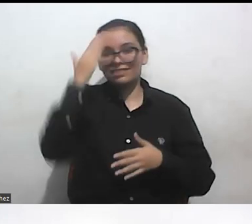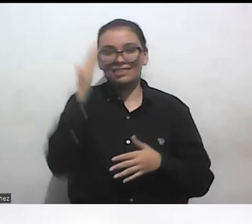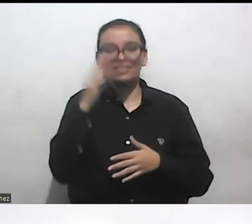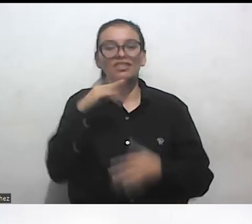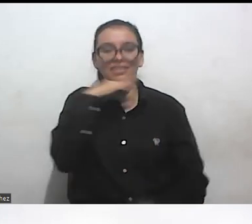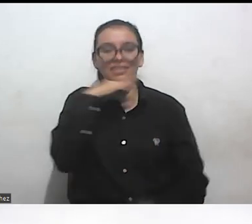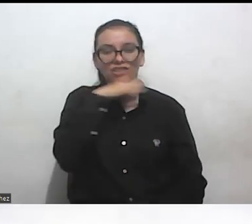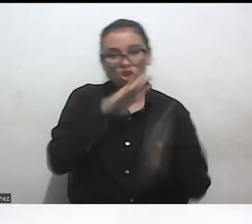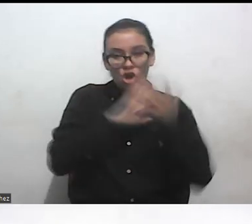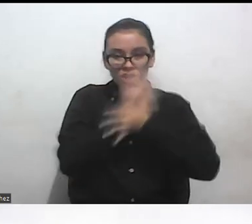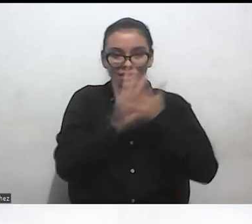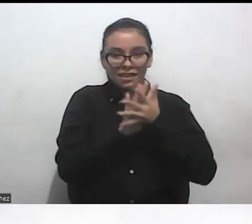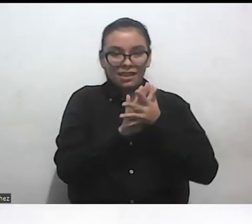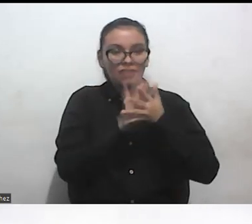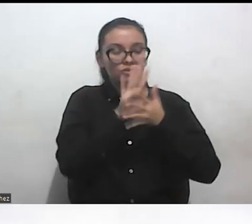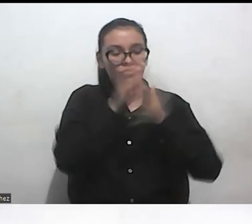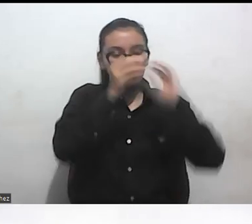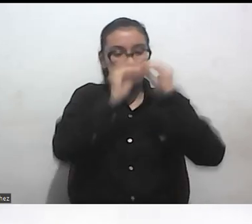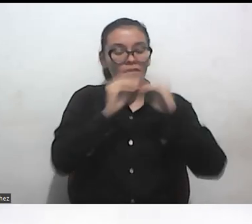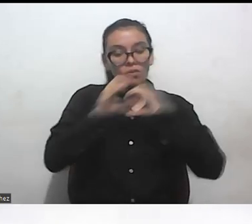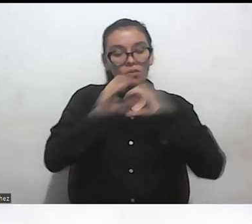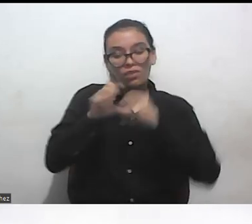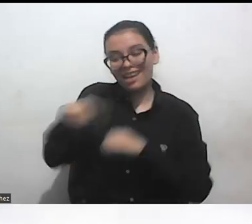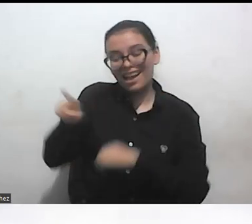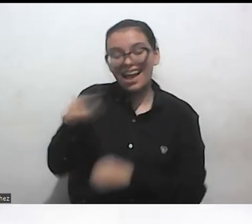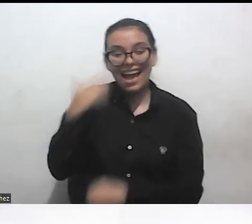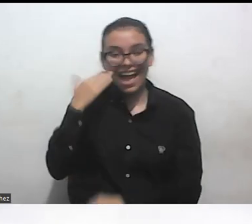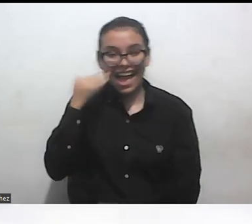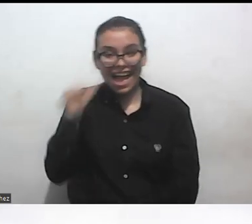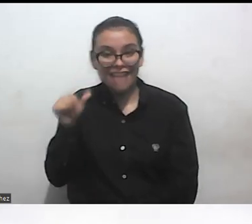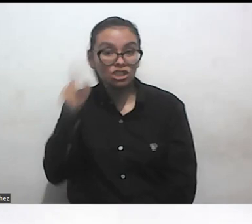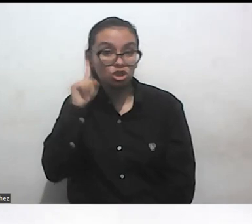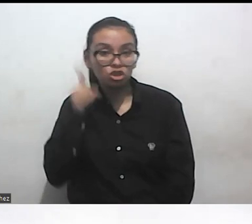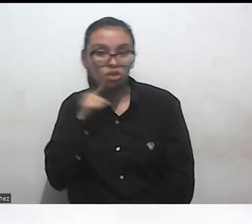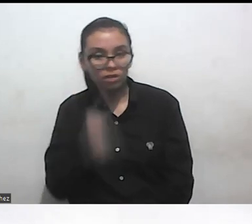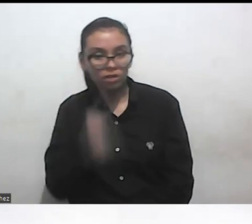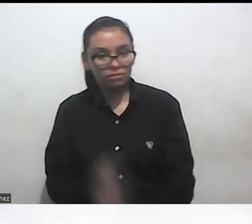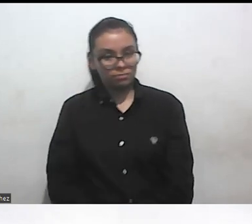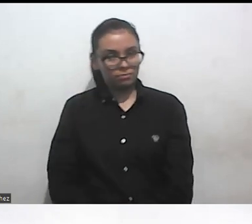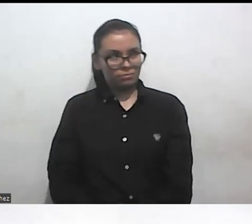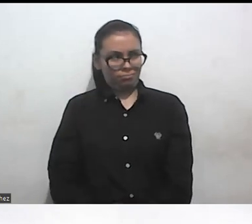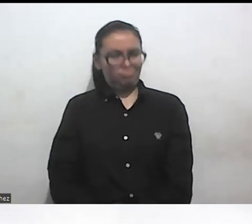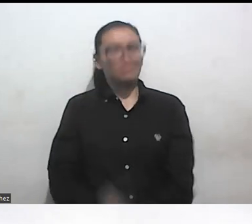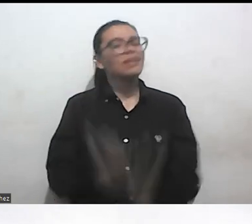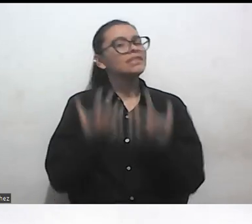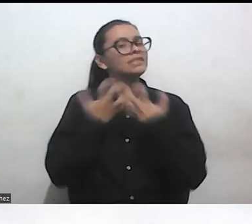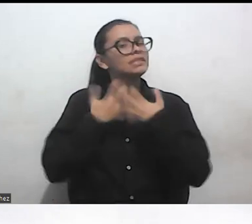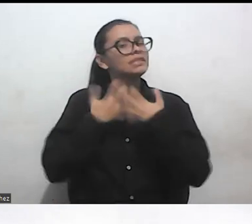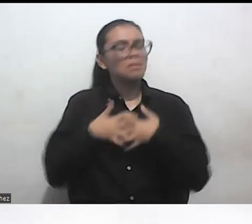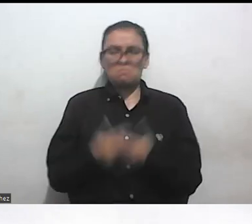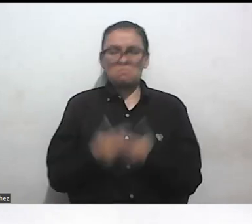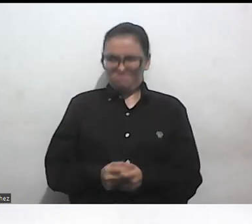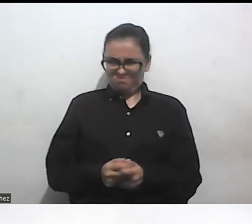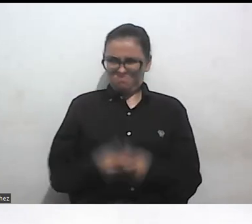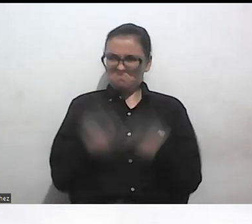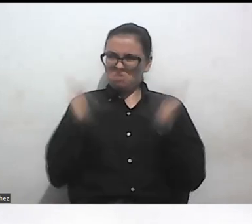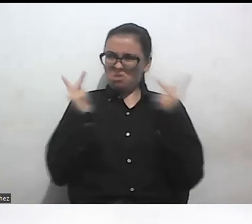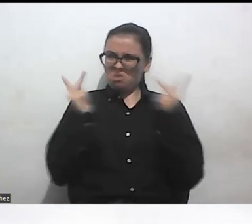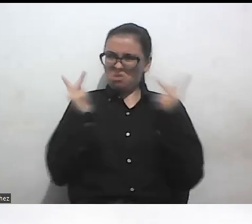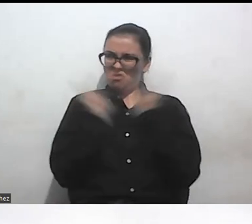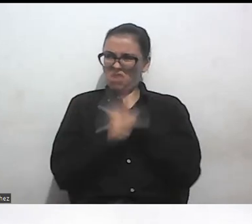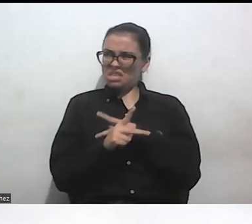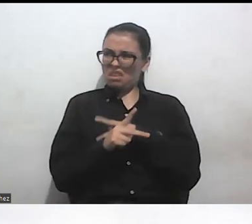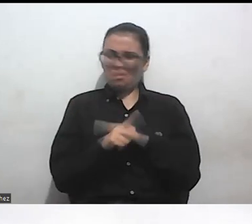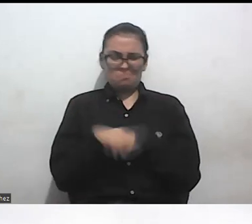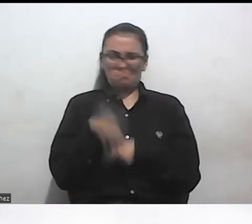forma en que se comunicaba con ella. Ese es un tipo de violencia que el sistema no detecta. La esterilización es